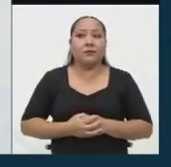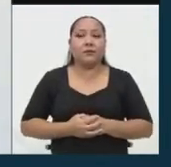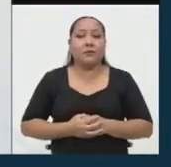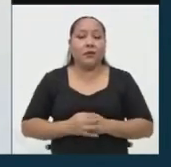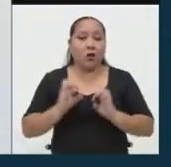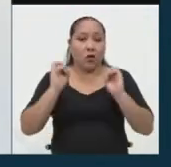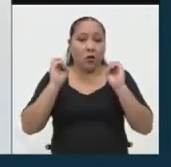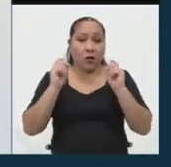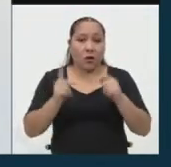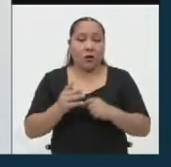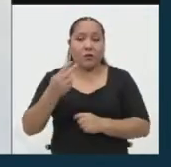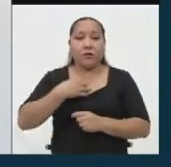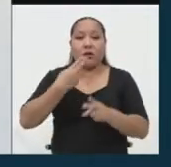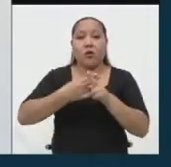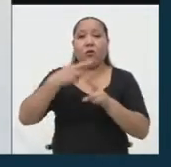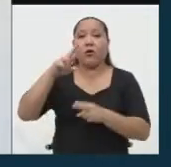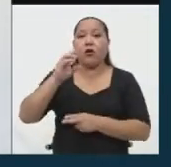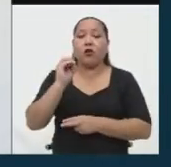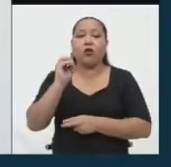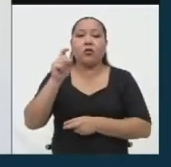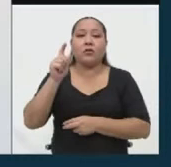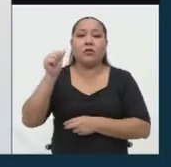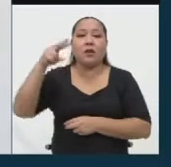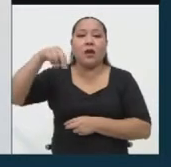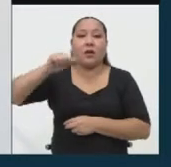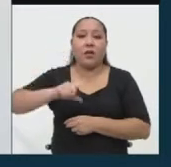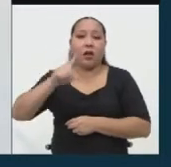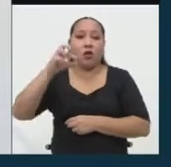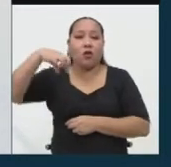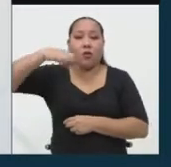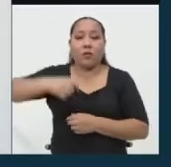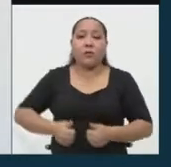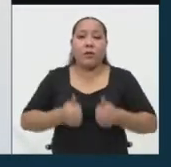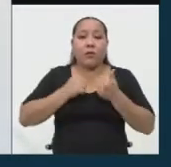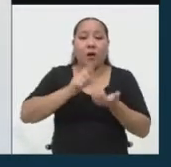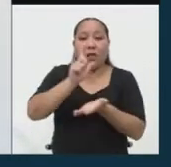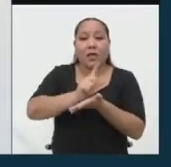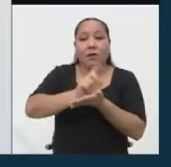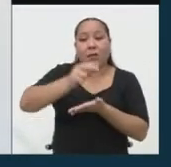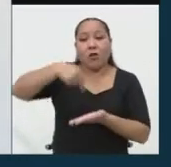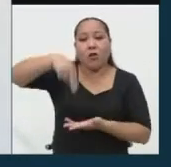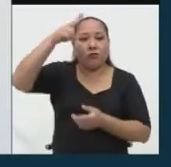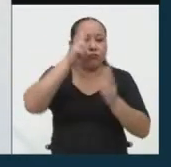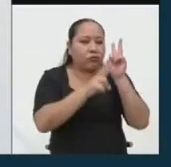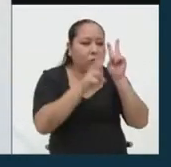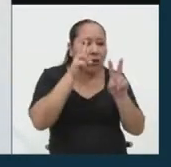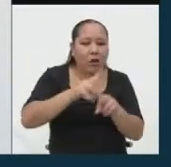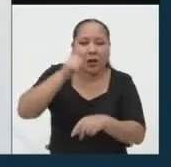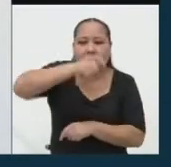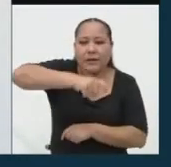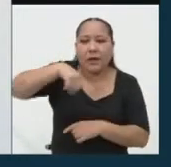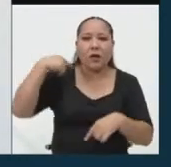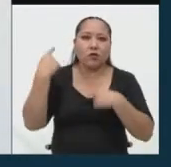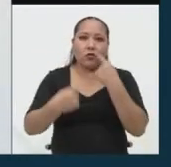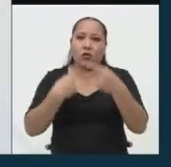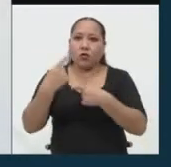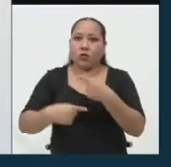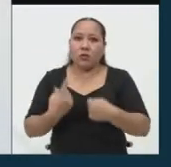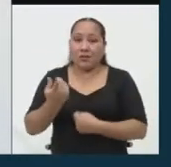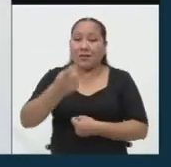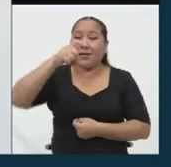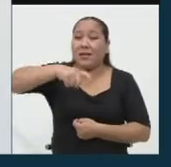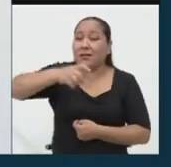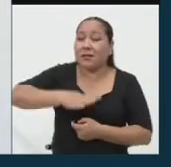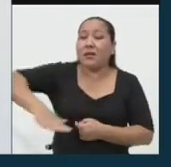Bueno, soy Roxana López La Rosa. Vivo en Lima Norte. Veo las necesidades a diario que aqueja